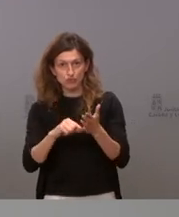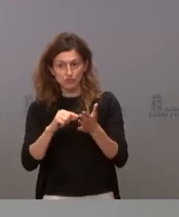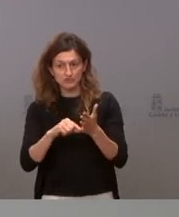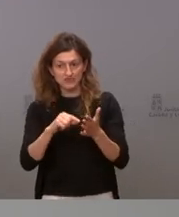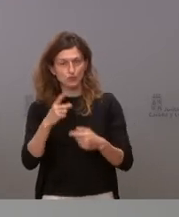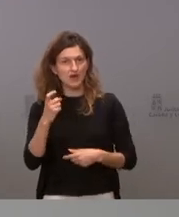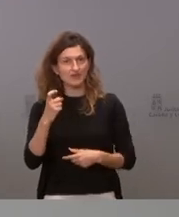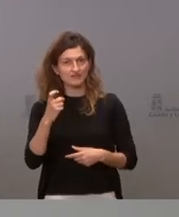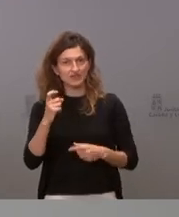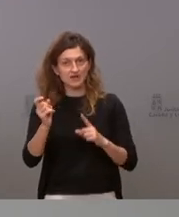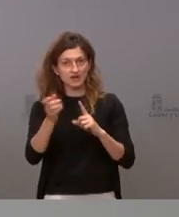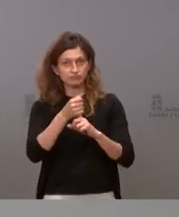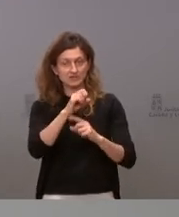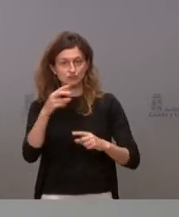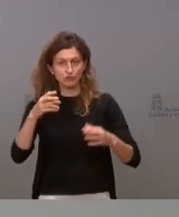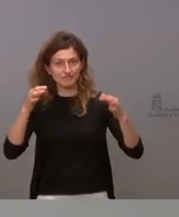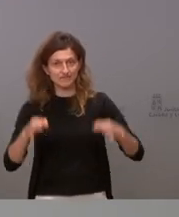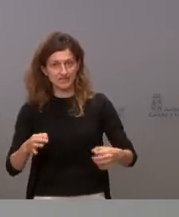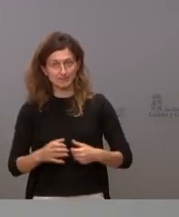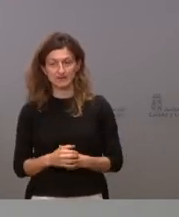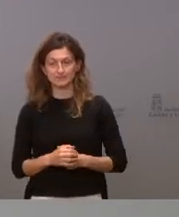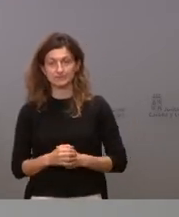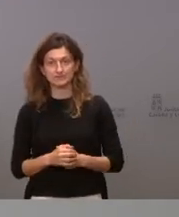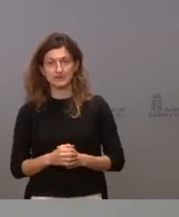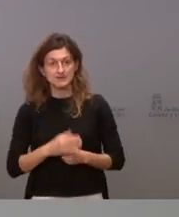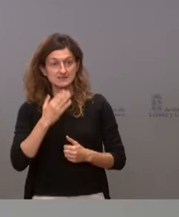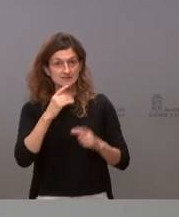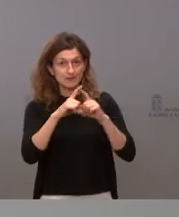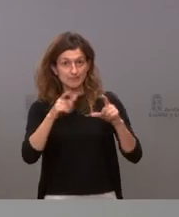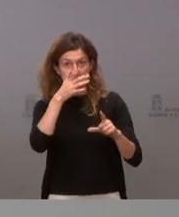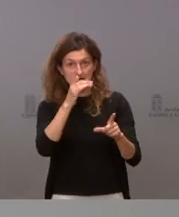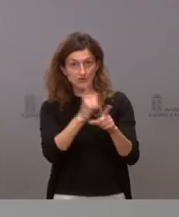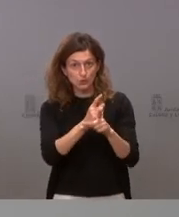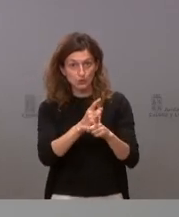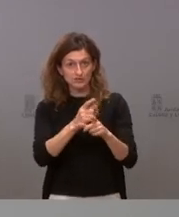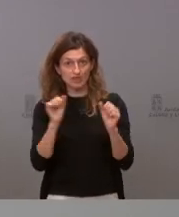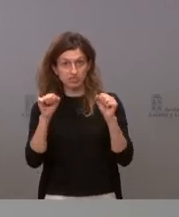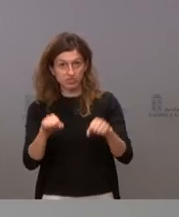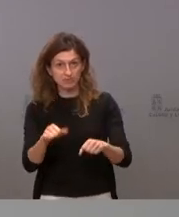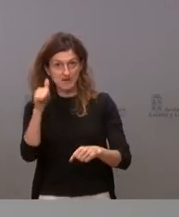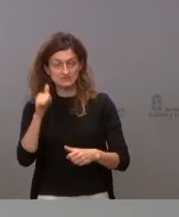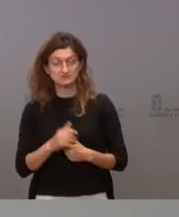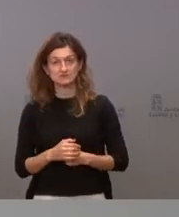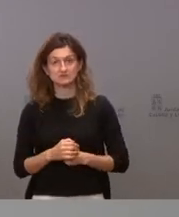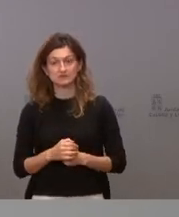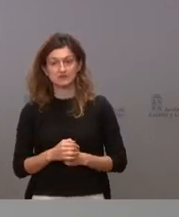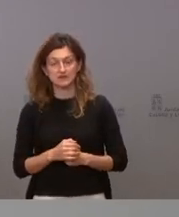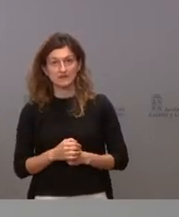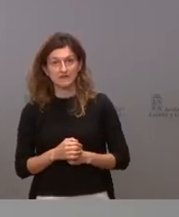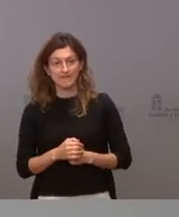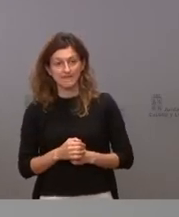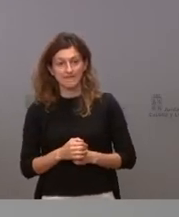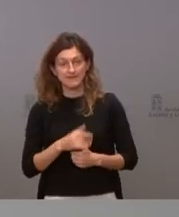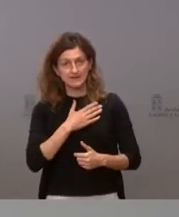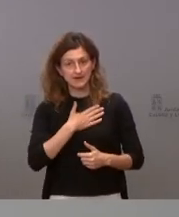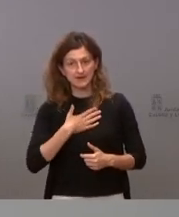necesario que sea esa resolución firme si la empresa recurre pues se demorará un poco más la firmeza del acto y la